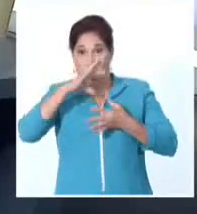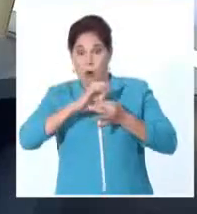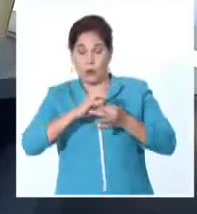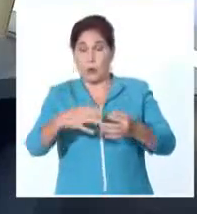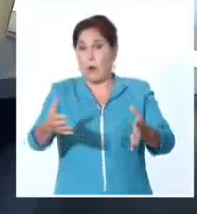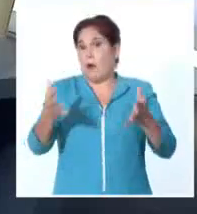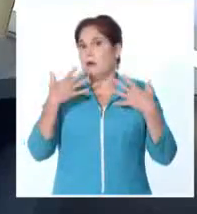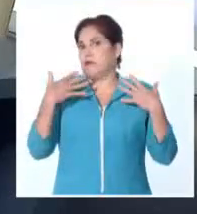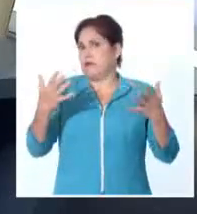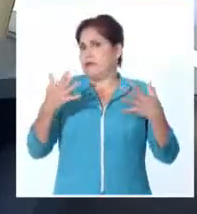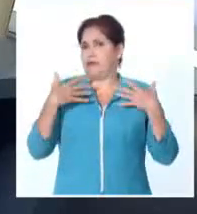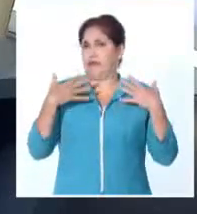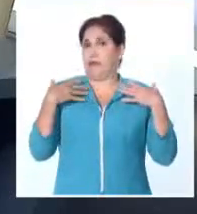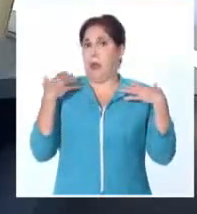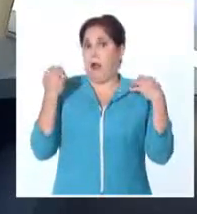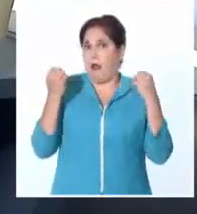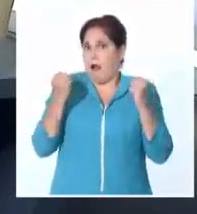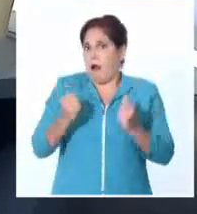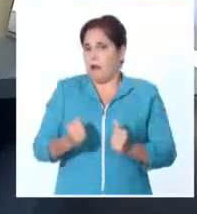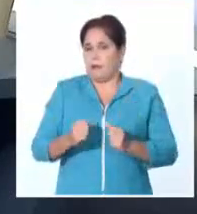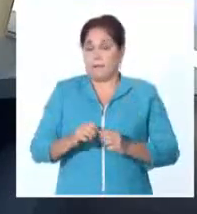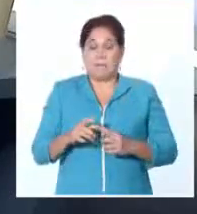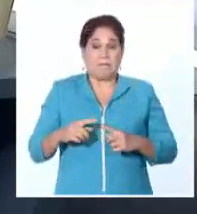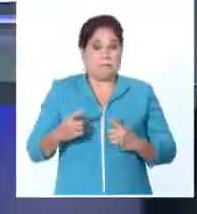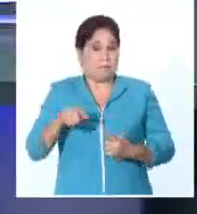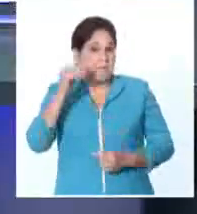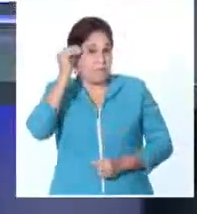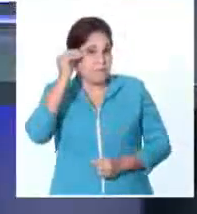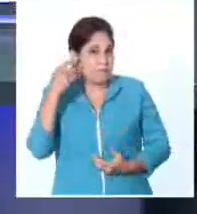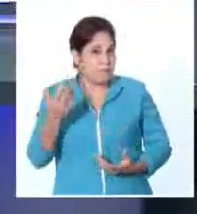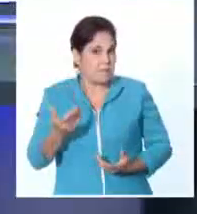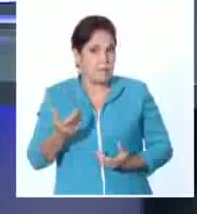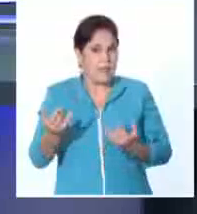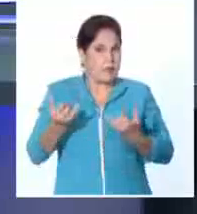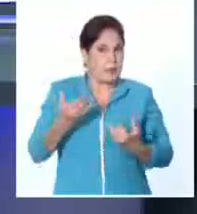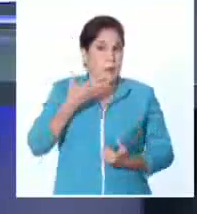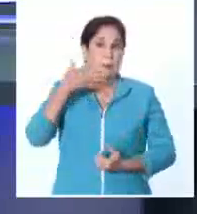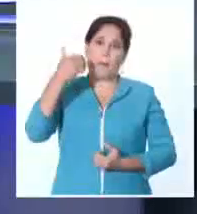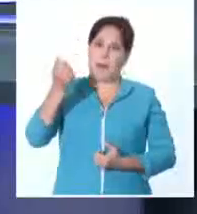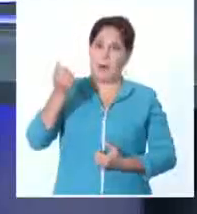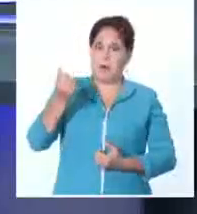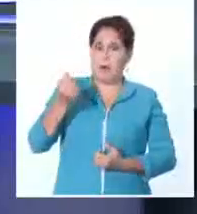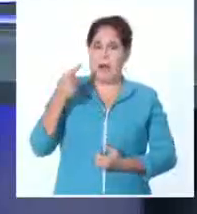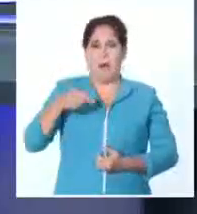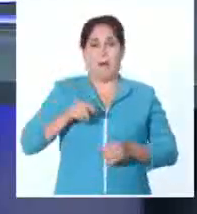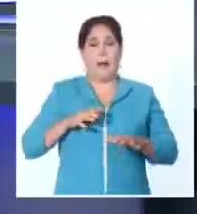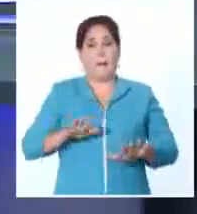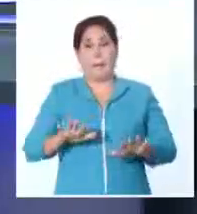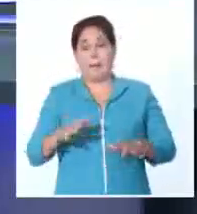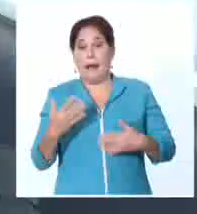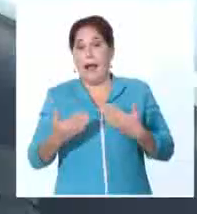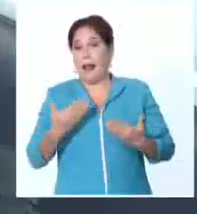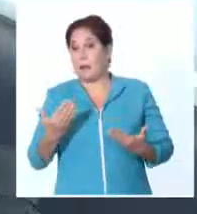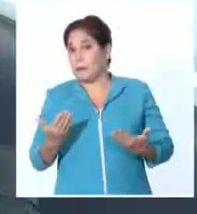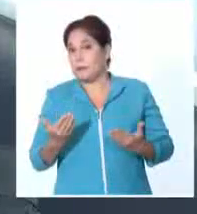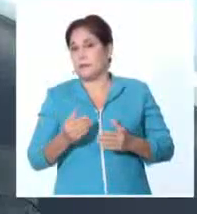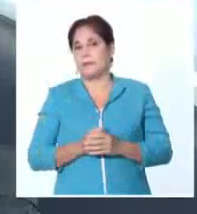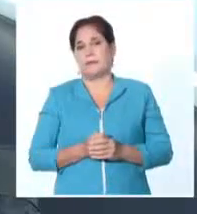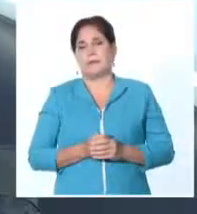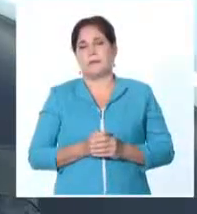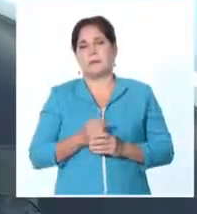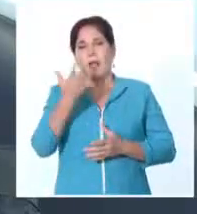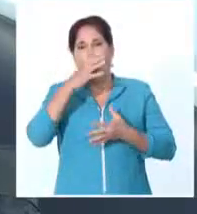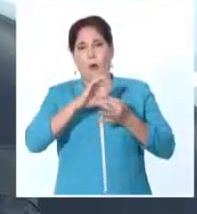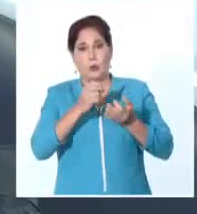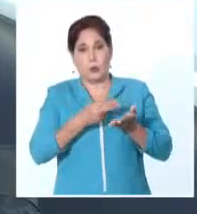Las noticias de las altas temperaturas siempre son inquietantes, doctora. Deme una buena noticia, en cambio, ¿qué pudiéramos esperar para la segunda quincena de agosto? ¿Algo